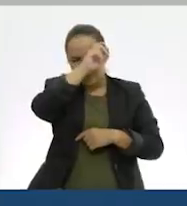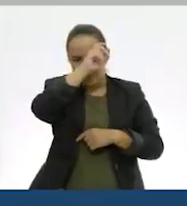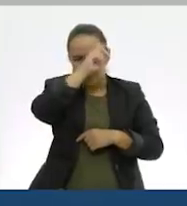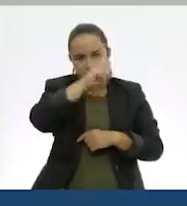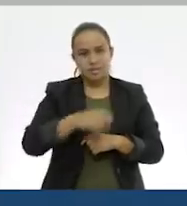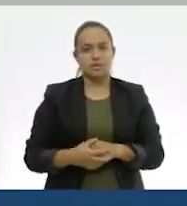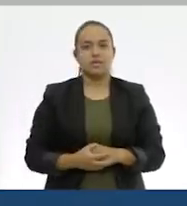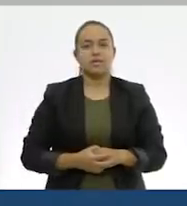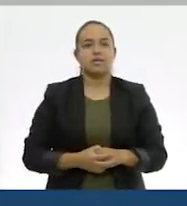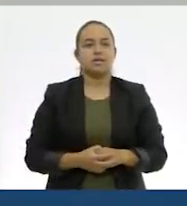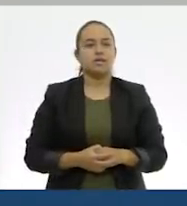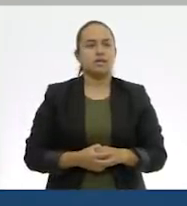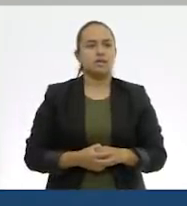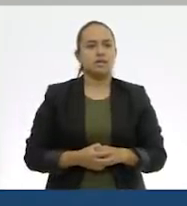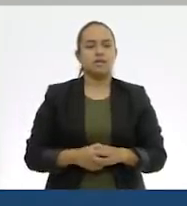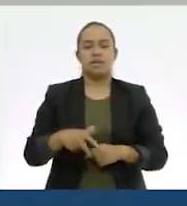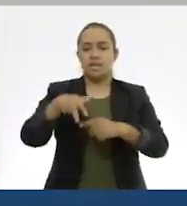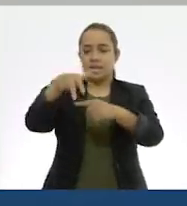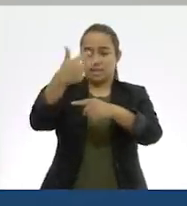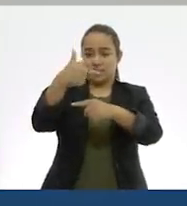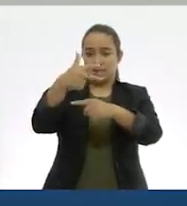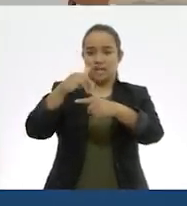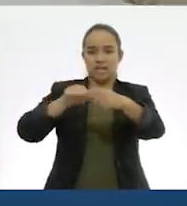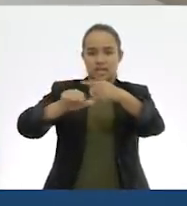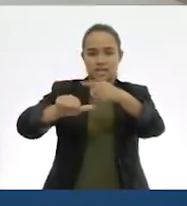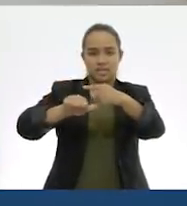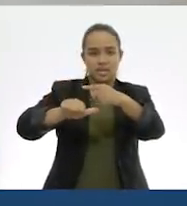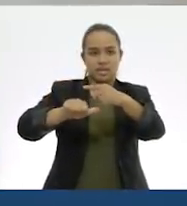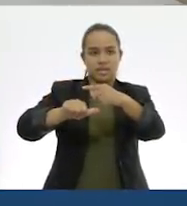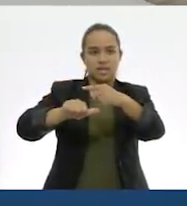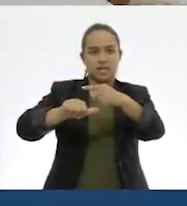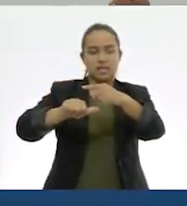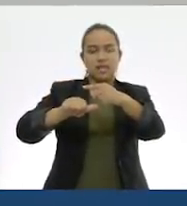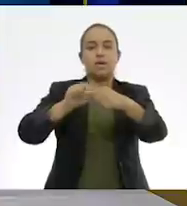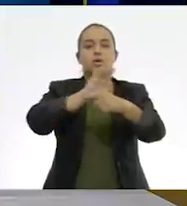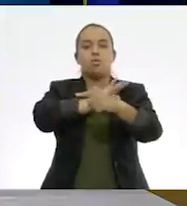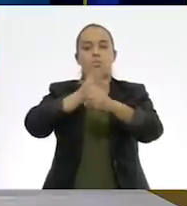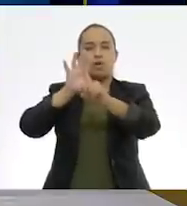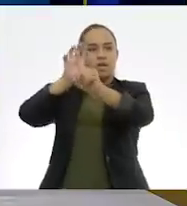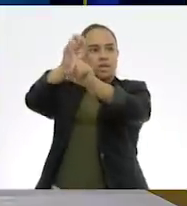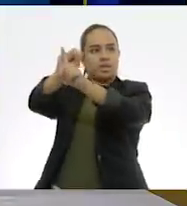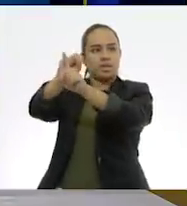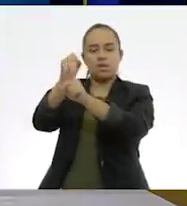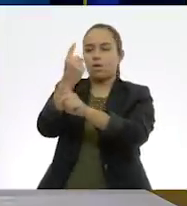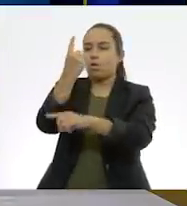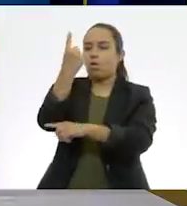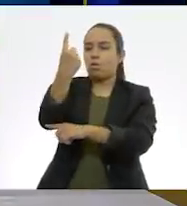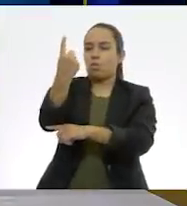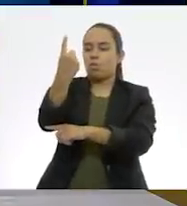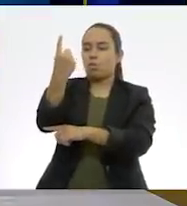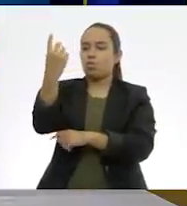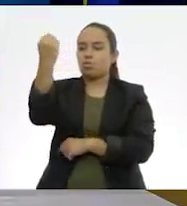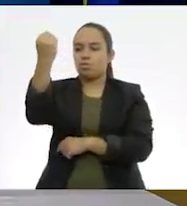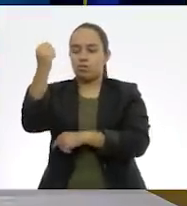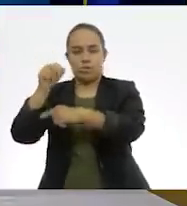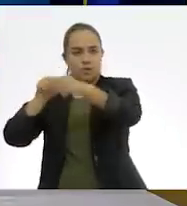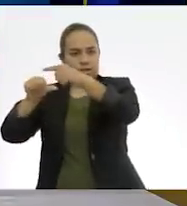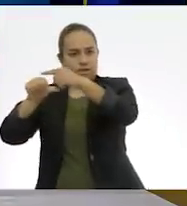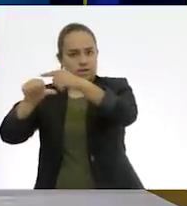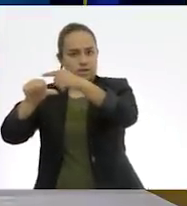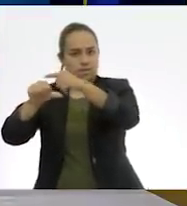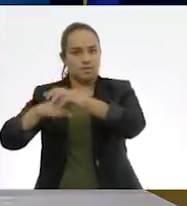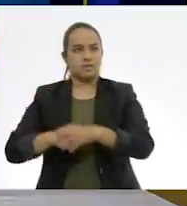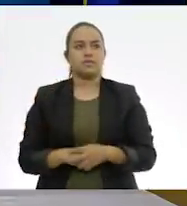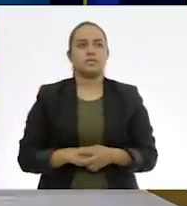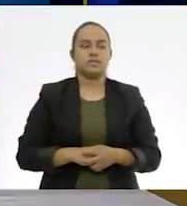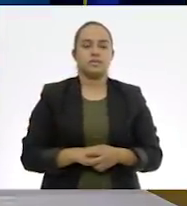sabríamos que por ejemplo trece dieciséisavos es lo que nos va a permitir llegar a un entero nueve dieciséisavos. Entonces,